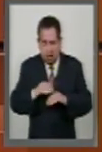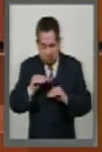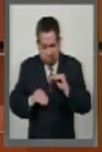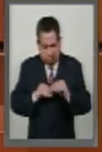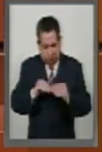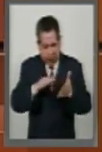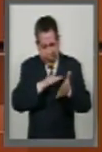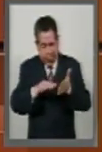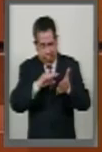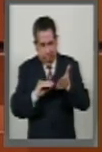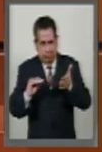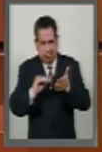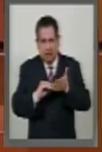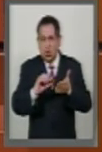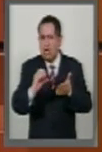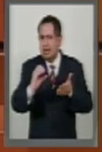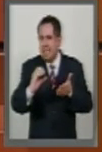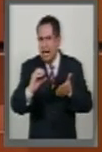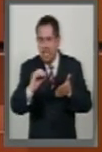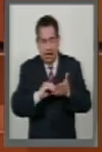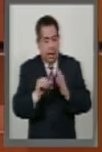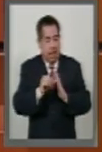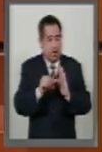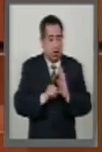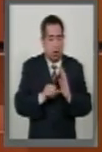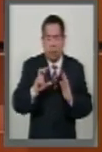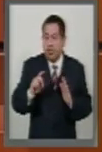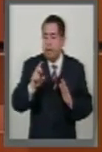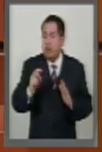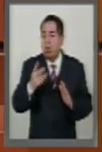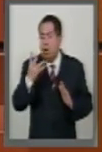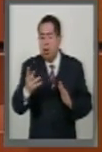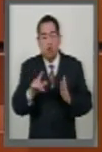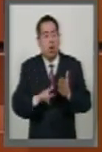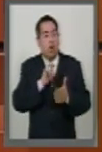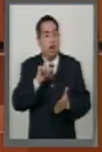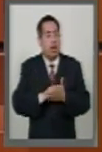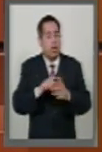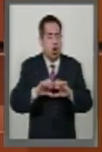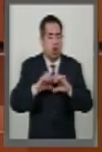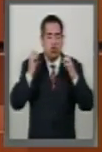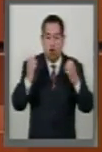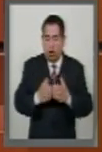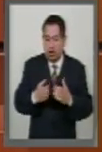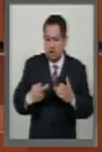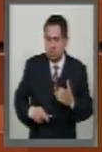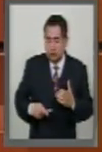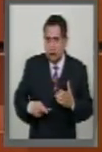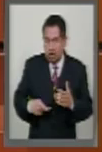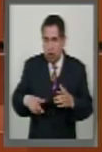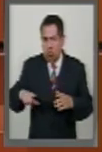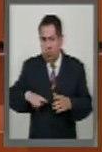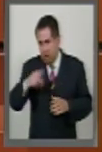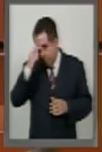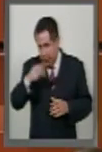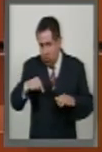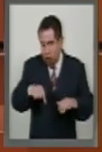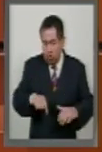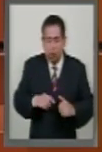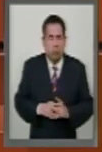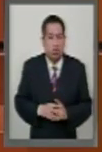redacción del inciso C de los artículos 34 de la Ley Orgánica del Congreso de los Estados Unidos